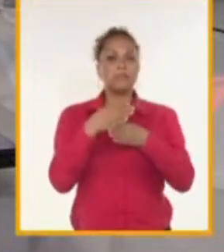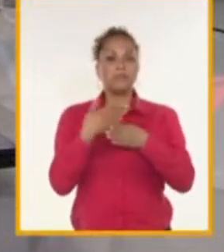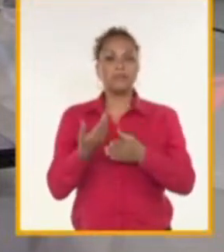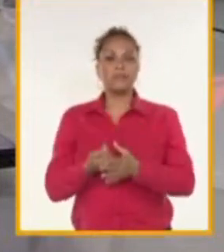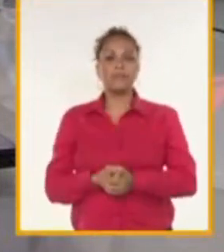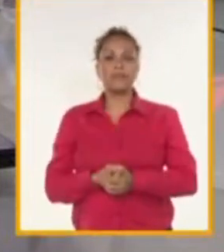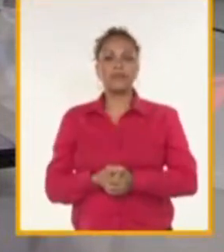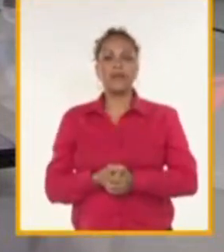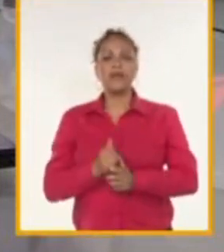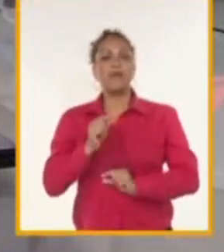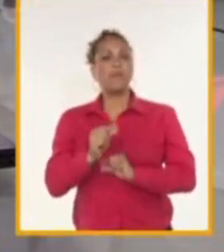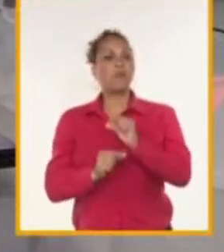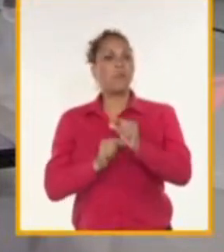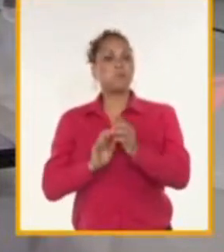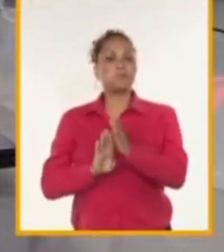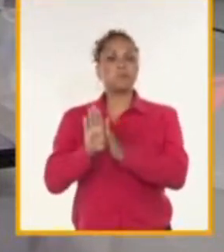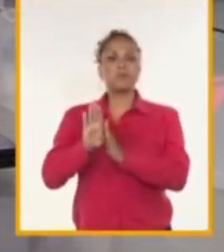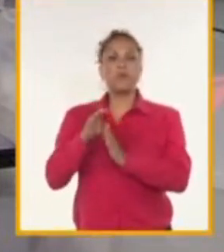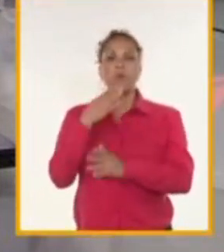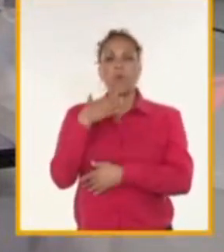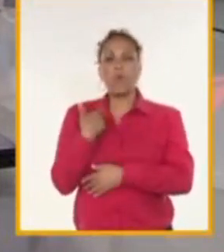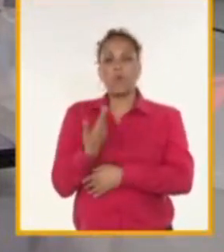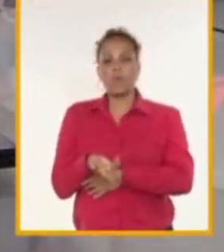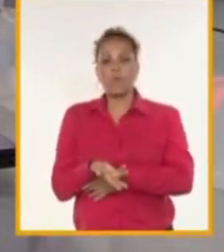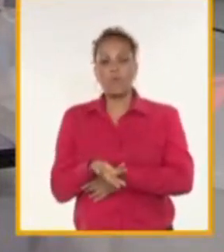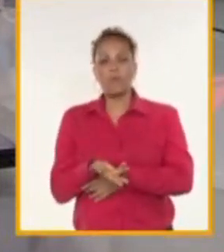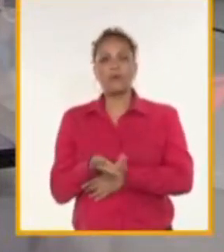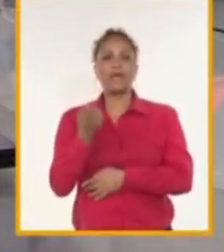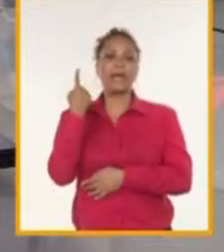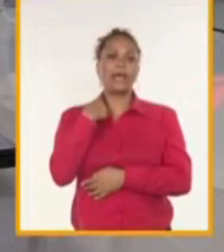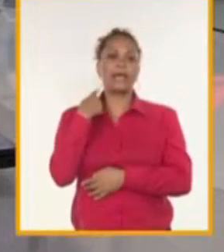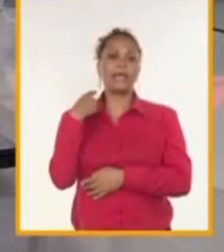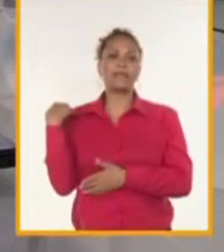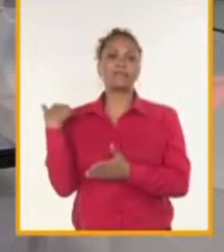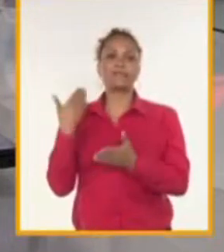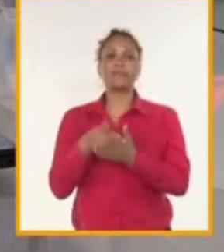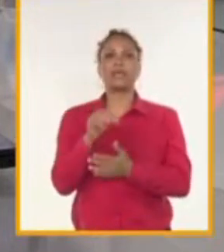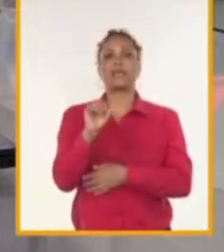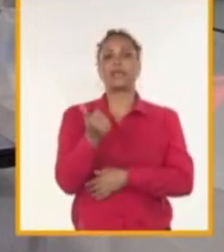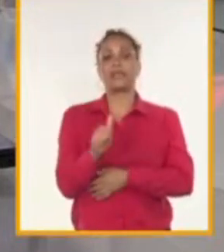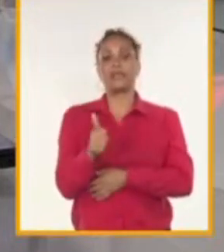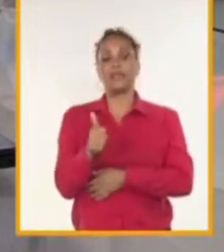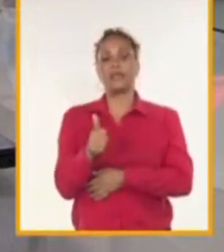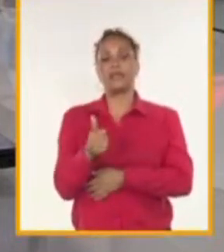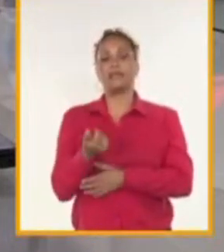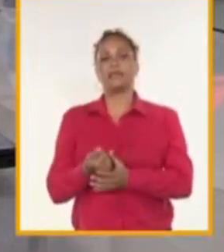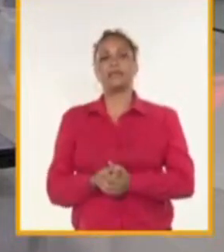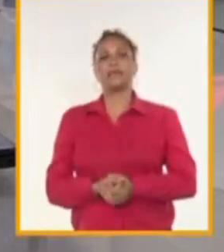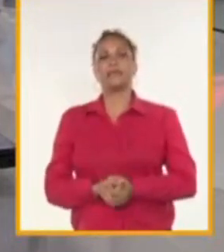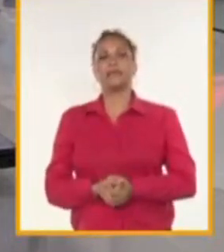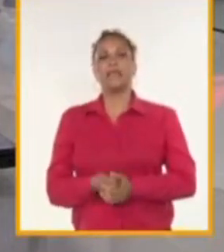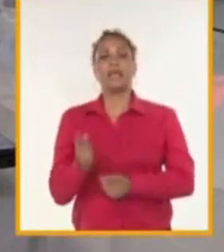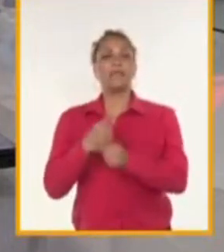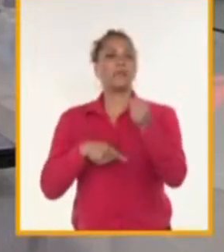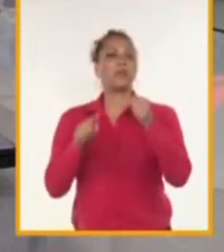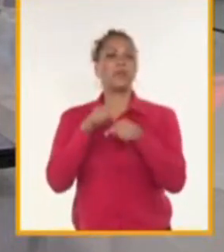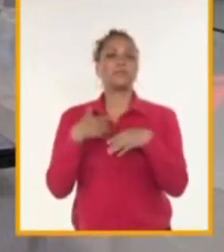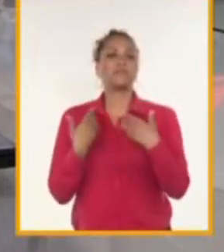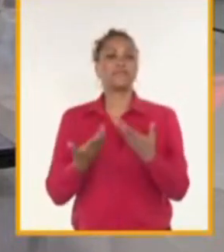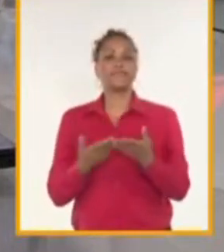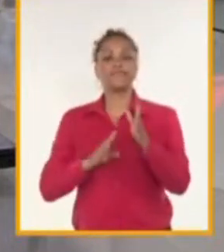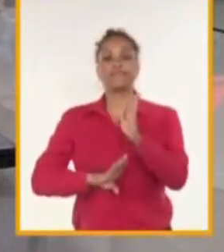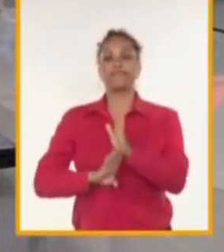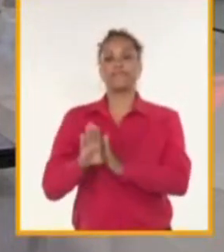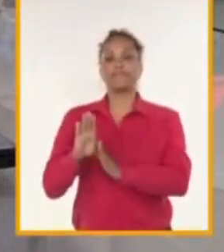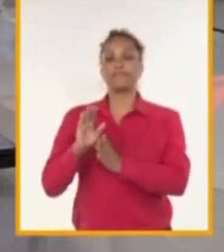ha contribuido a todo ese crecimiento en estos 10 años? ¿Cuál es, pudiéramos decir, la prioridad hoy para el desarrollo